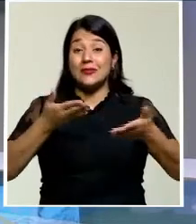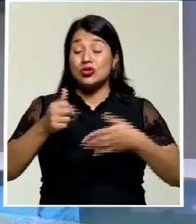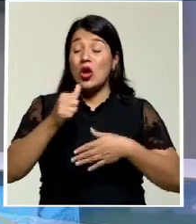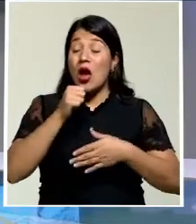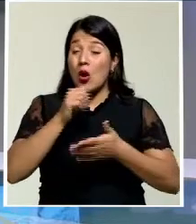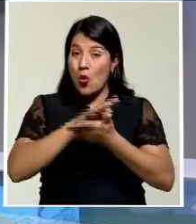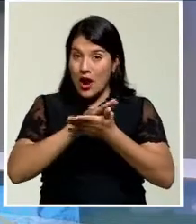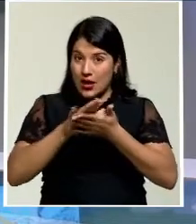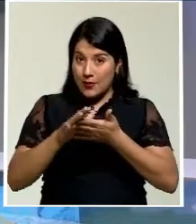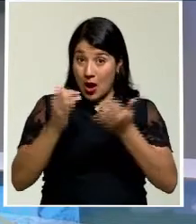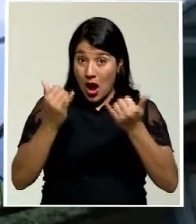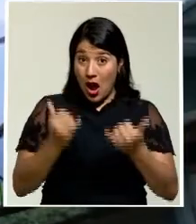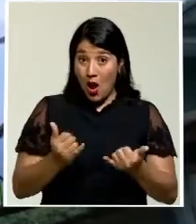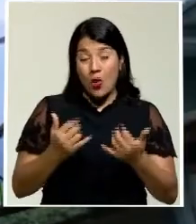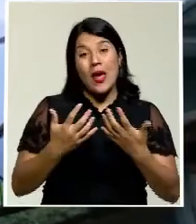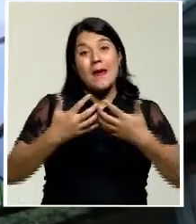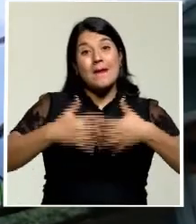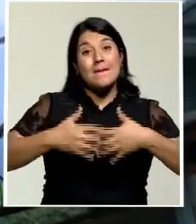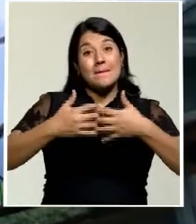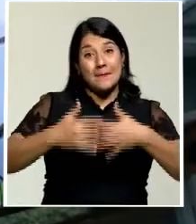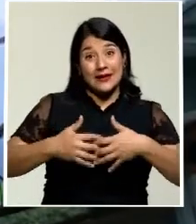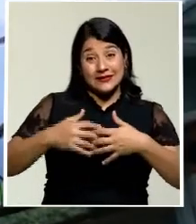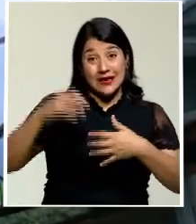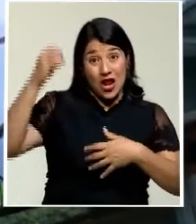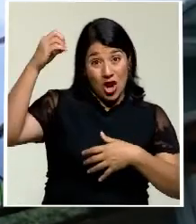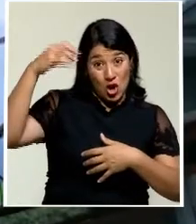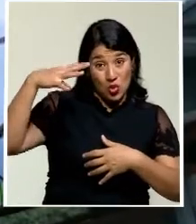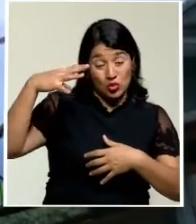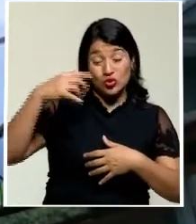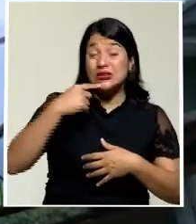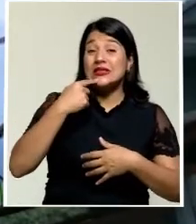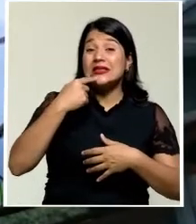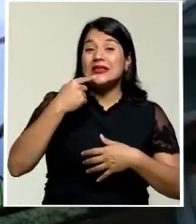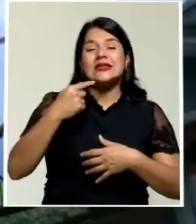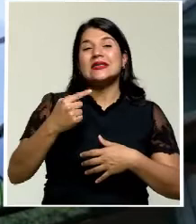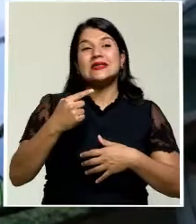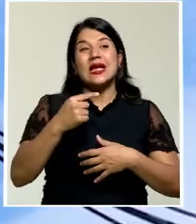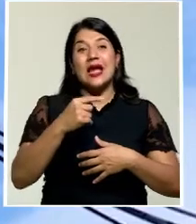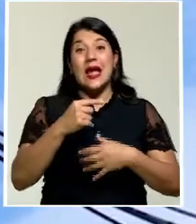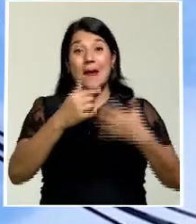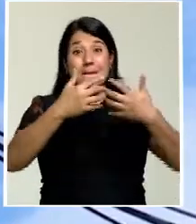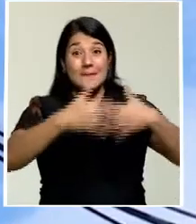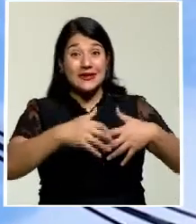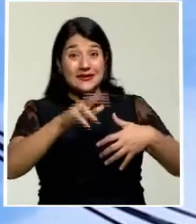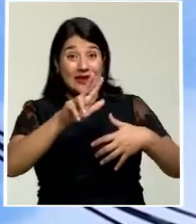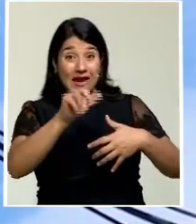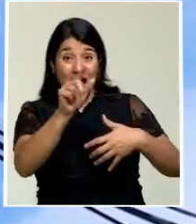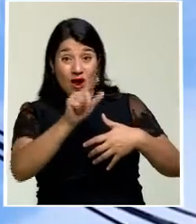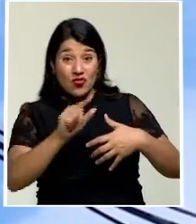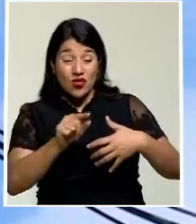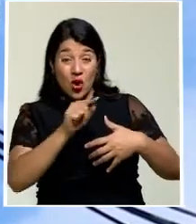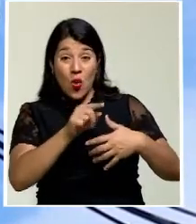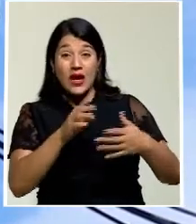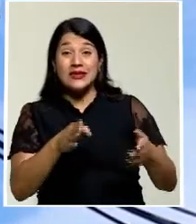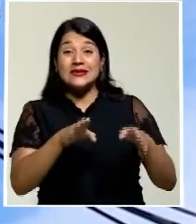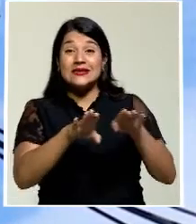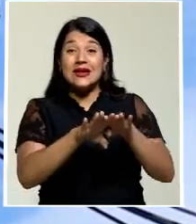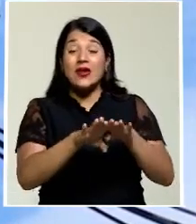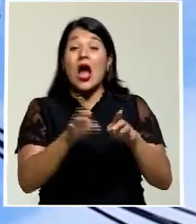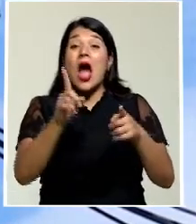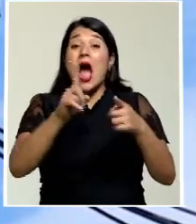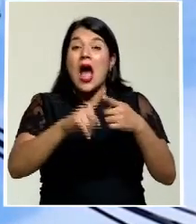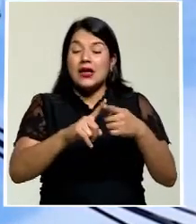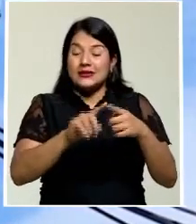potable, la Compañía Nacional de Fuerza y Luz informó que la agencia de Tres Ríos permanecerá cerrada hasta nuevo